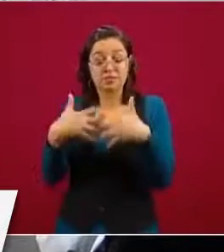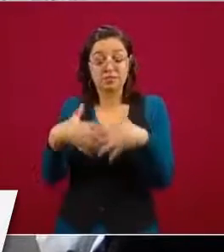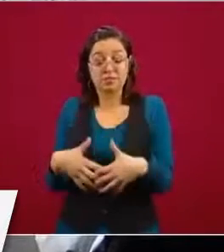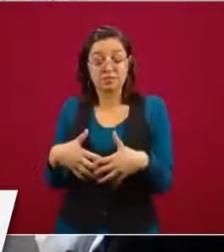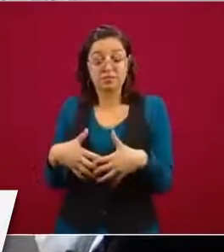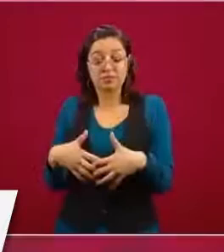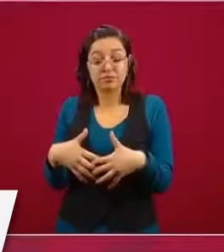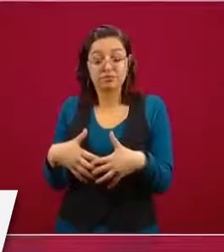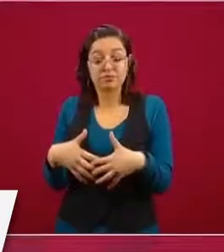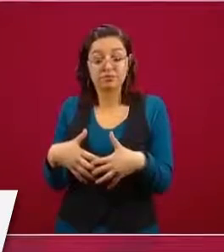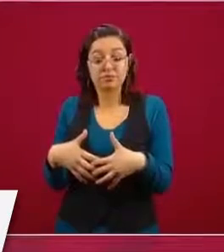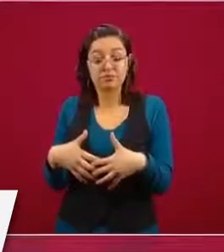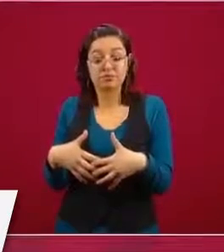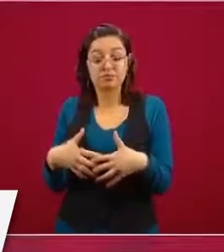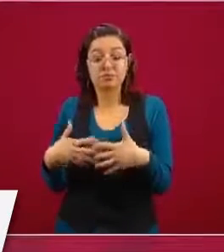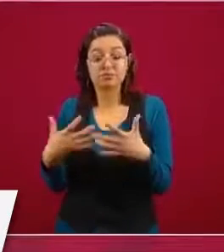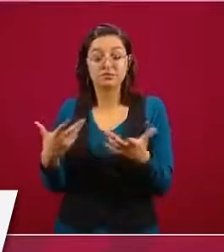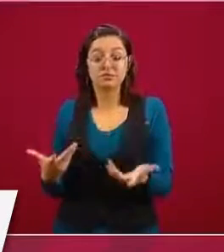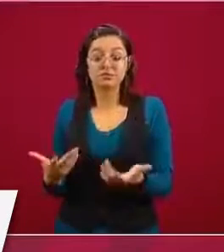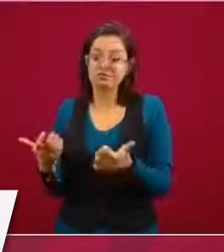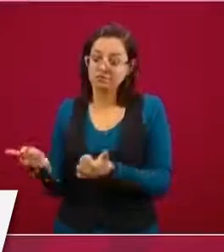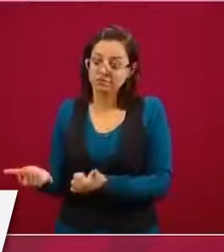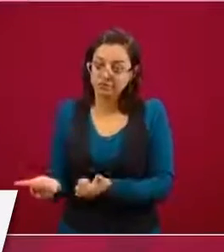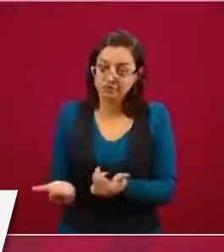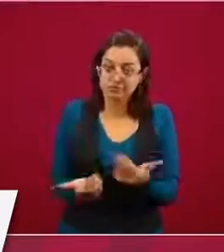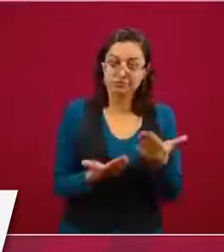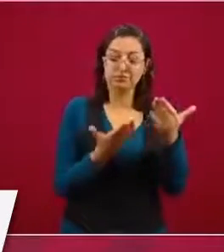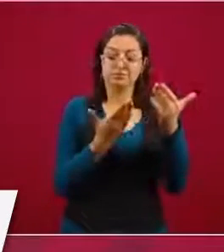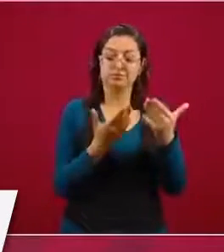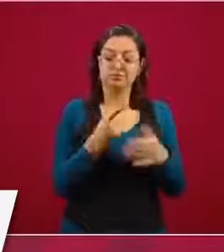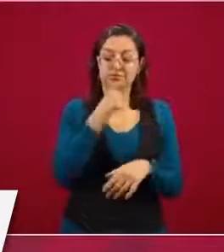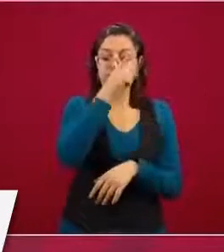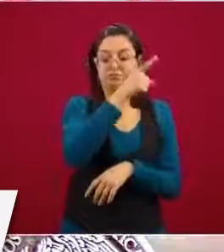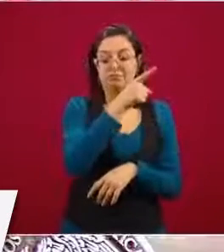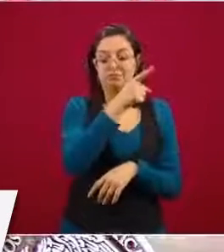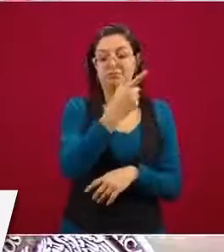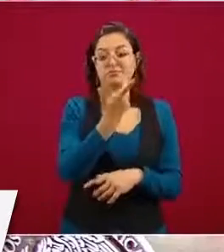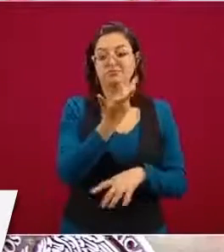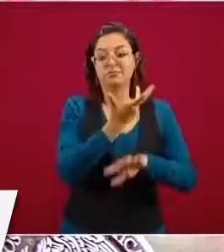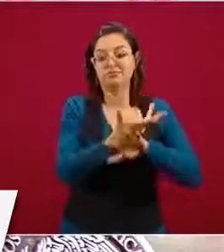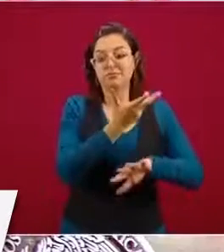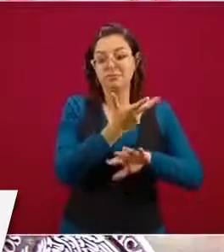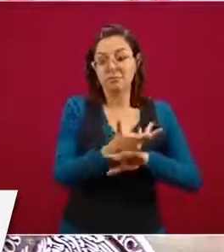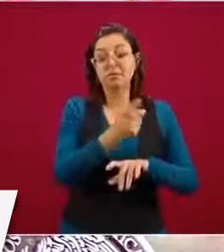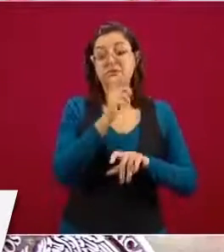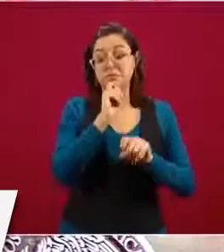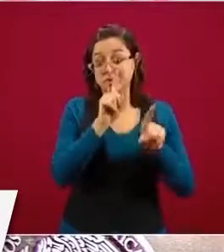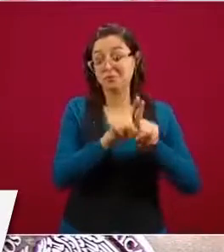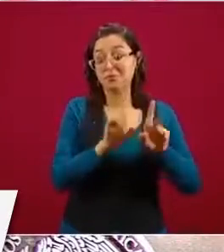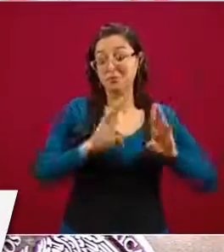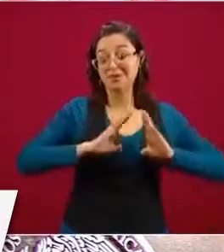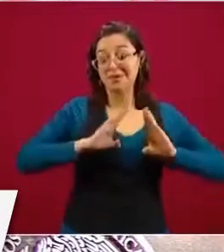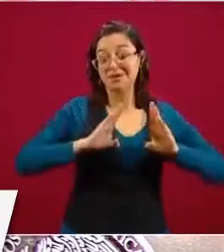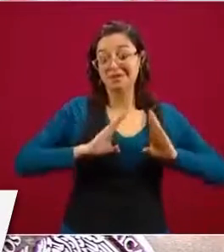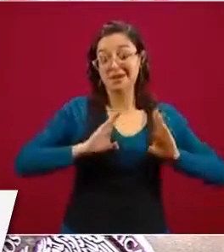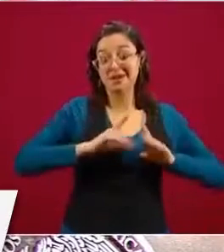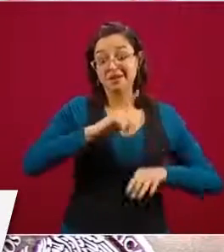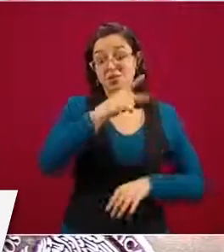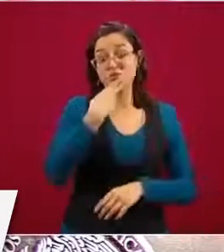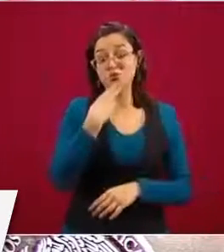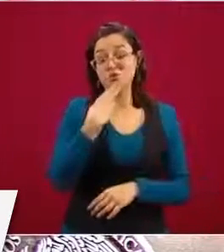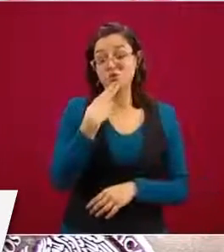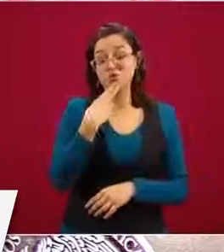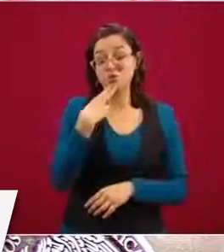partes que se utilizan para la industria bélica de Estados Unidos,